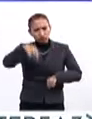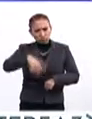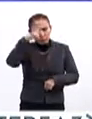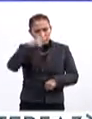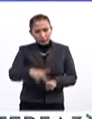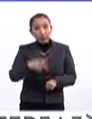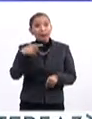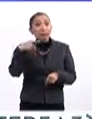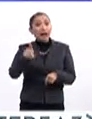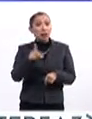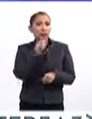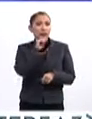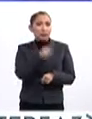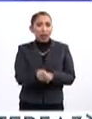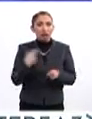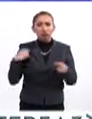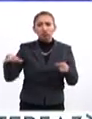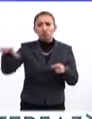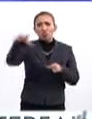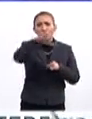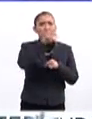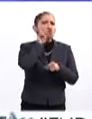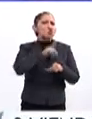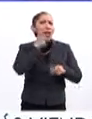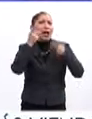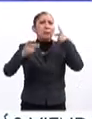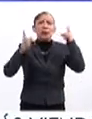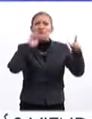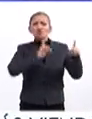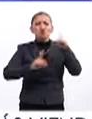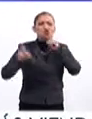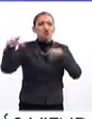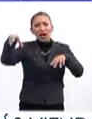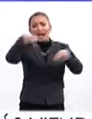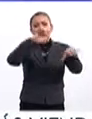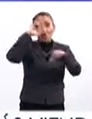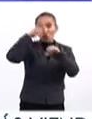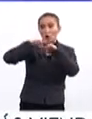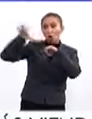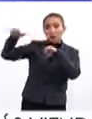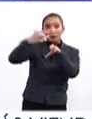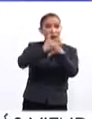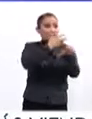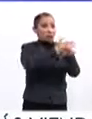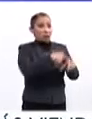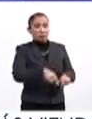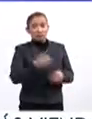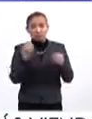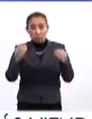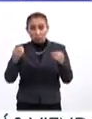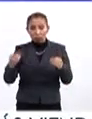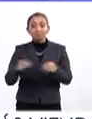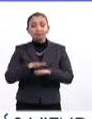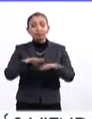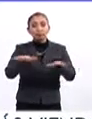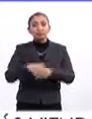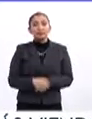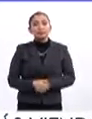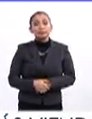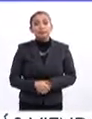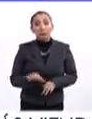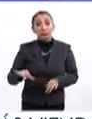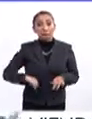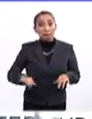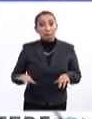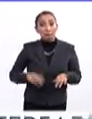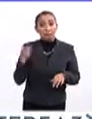México. Sin embargo, bueno, pues la oleada del feminismo en México y en Europa, en Estados Unidos, viene mucho antes, ¿no? Me parece